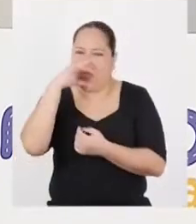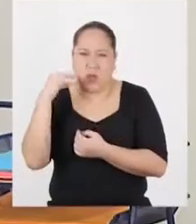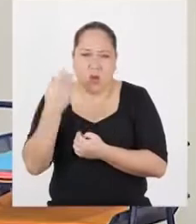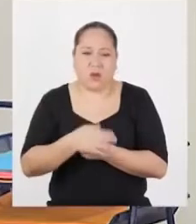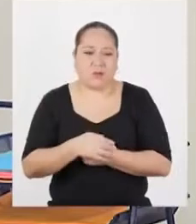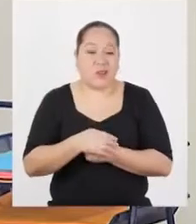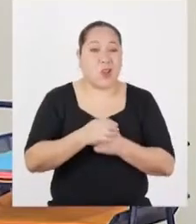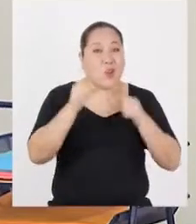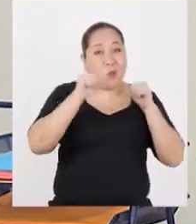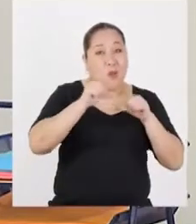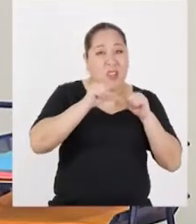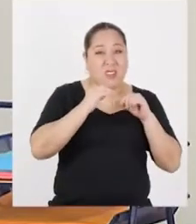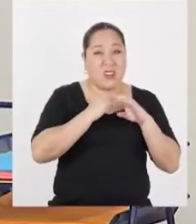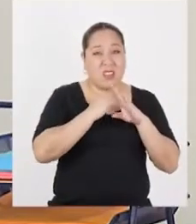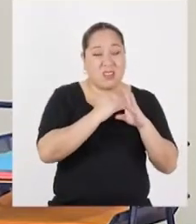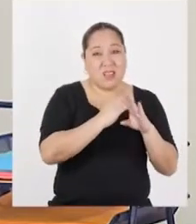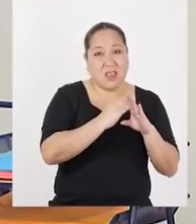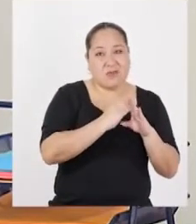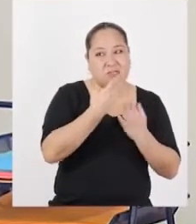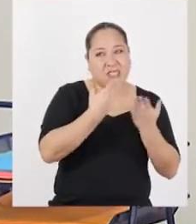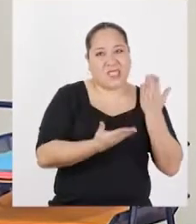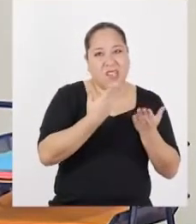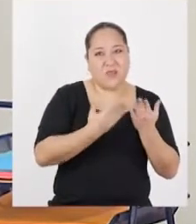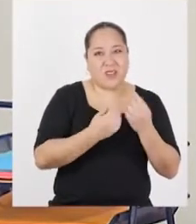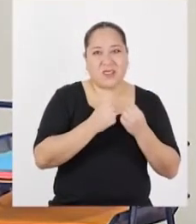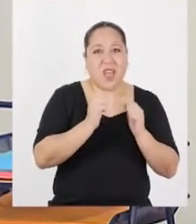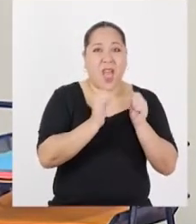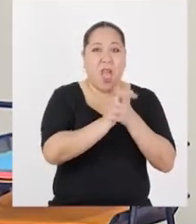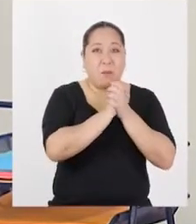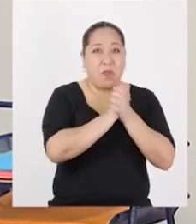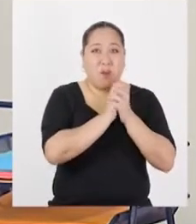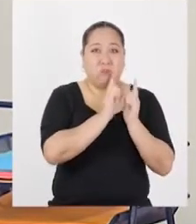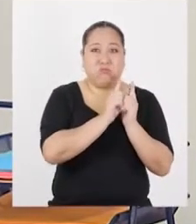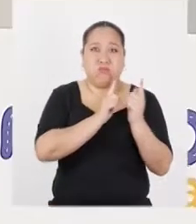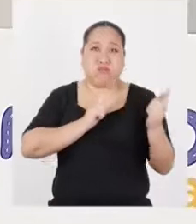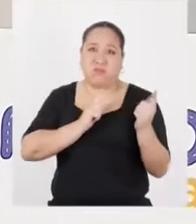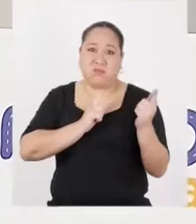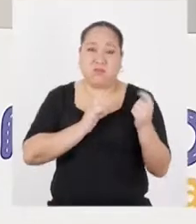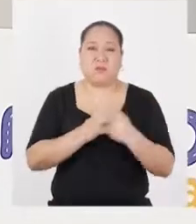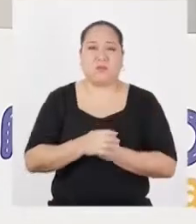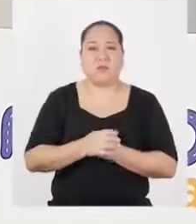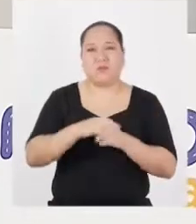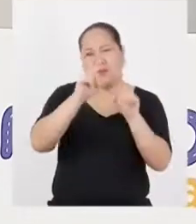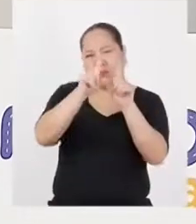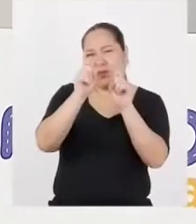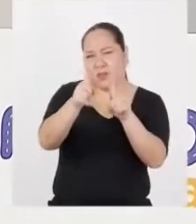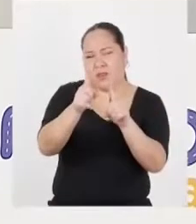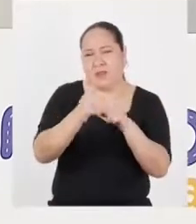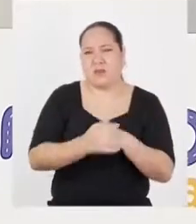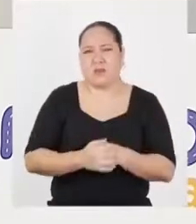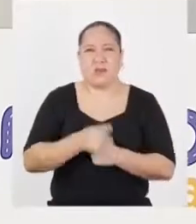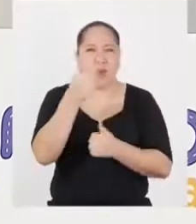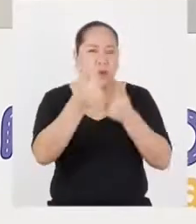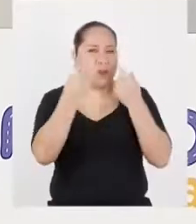cosa. Y lo malo de rechazar la invitación es que muy posiblemente pierda la amistad de su amigo. La pregunta es la siguiente.